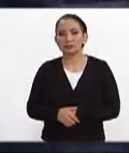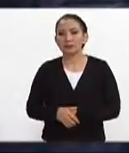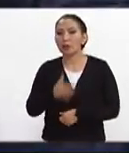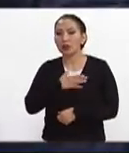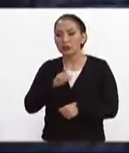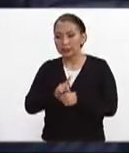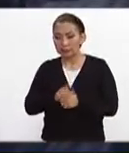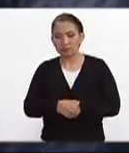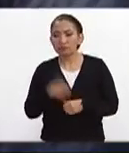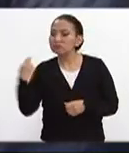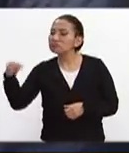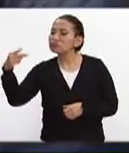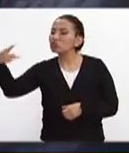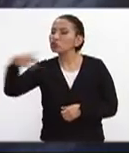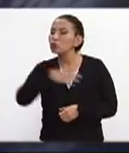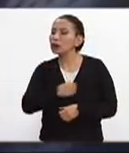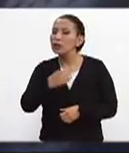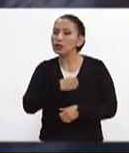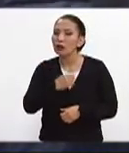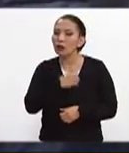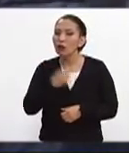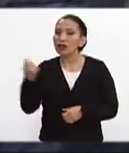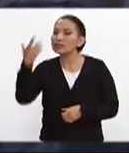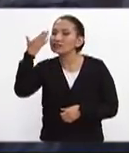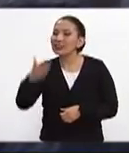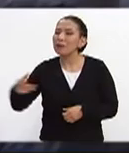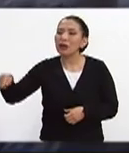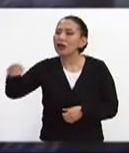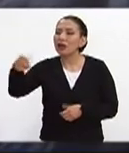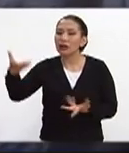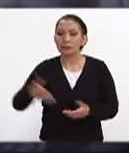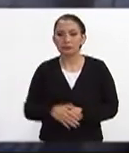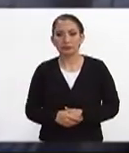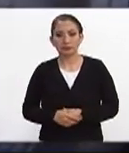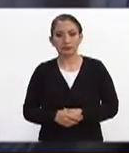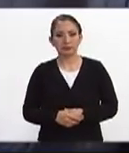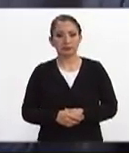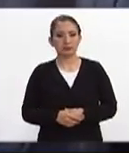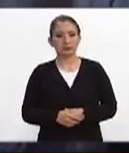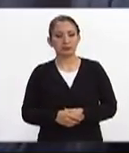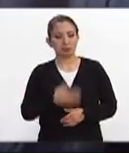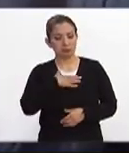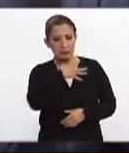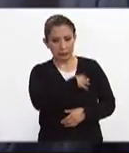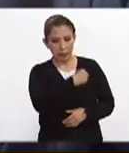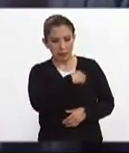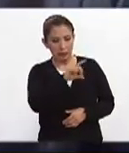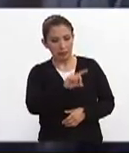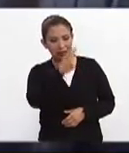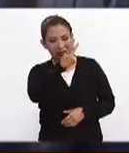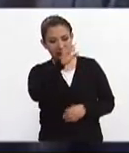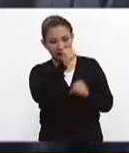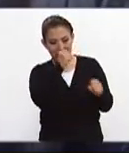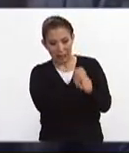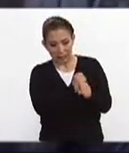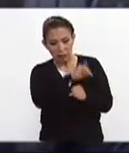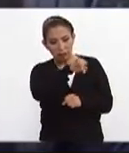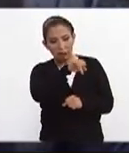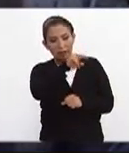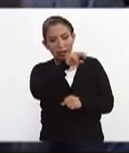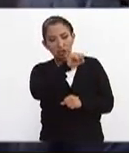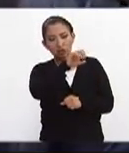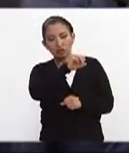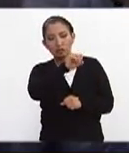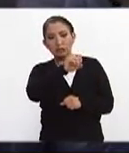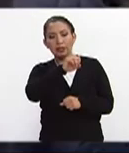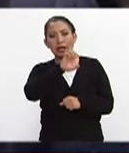buenos días ¿cómo se llama su hijo y qué sabe de él? mi hijo de 33 años Jesús Emanuel